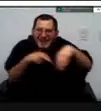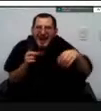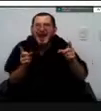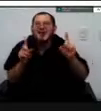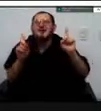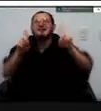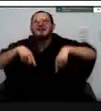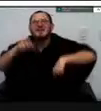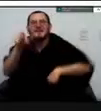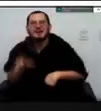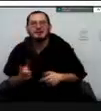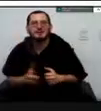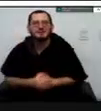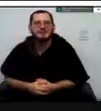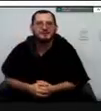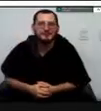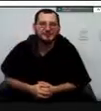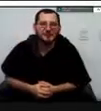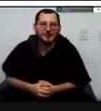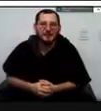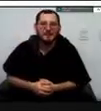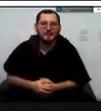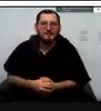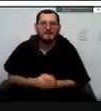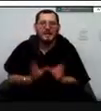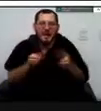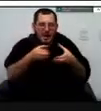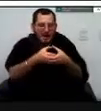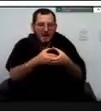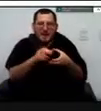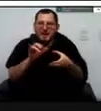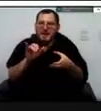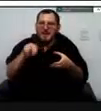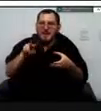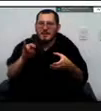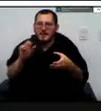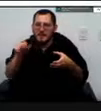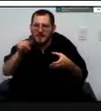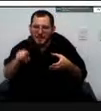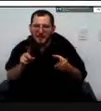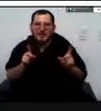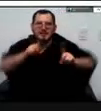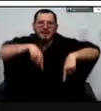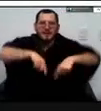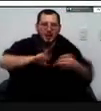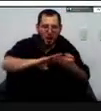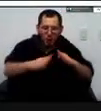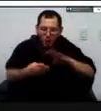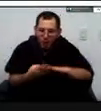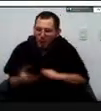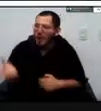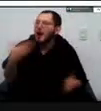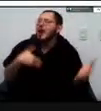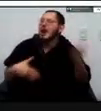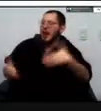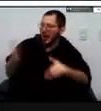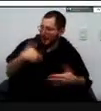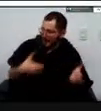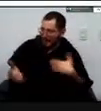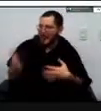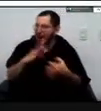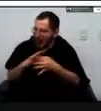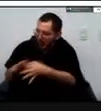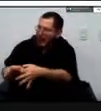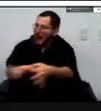los mineros la concesión vial la comunidad la comunidad es de anotar que por ejemplo la comunidad